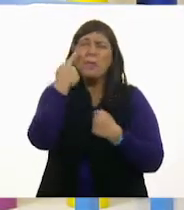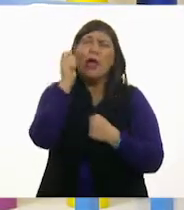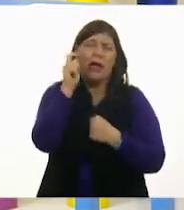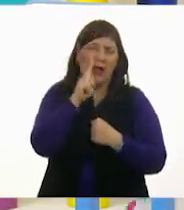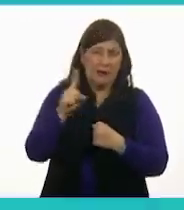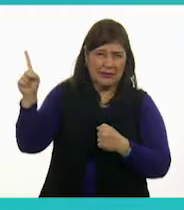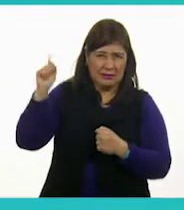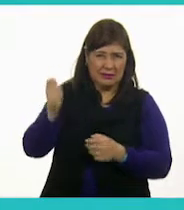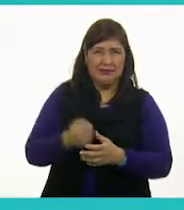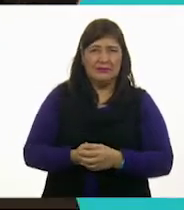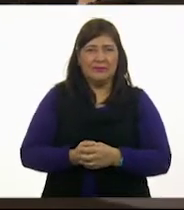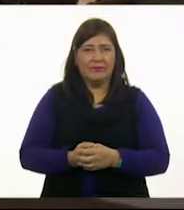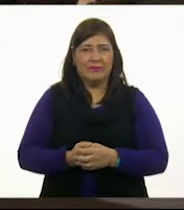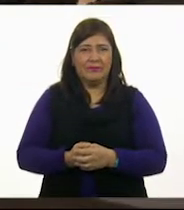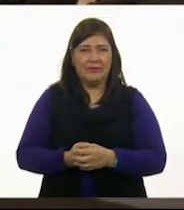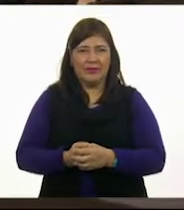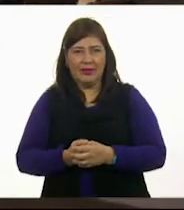ella.